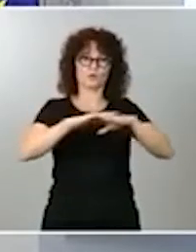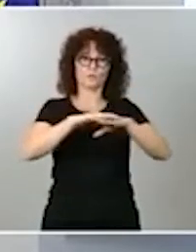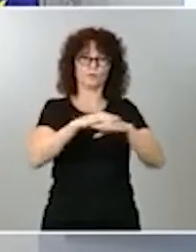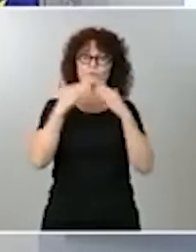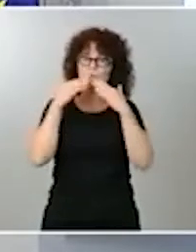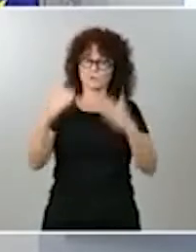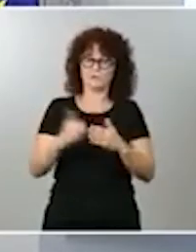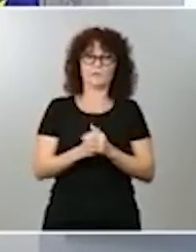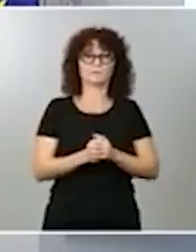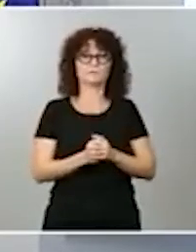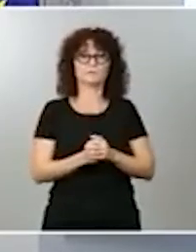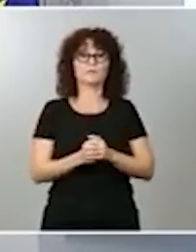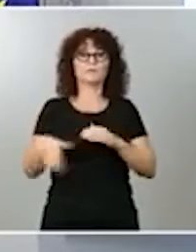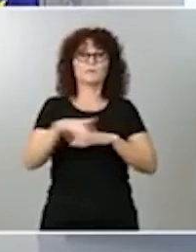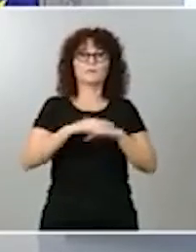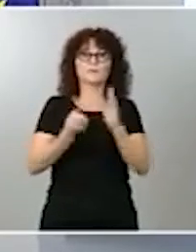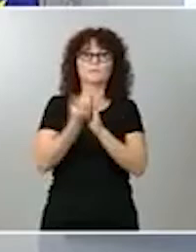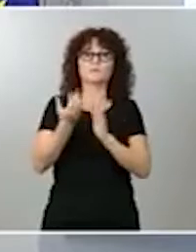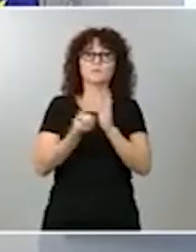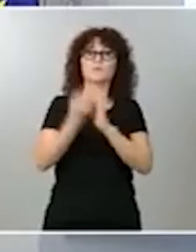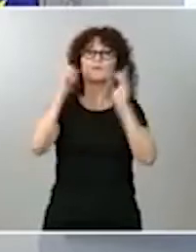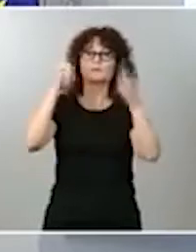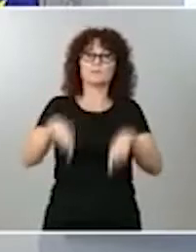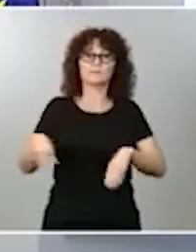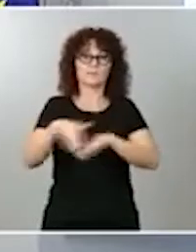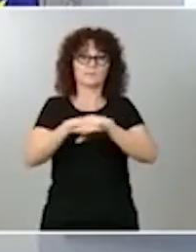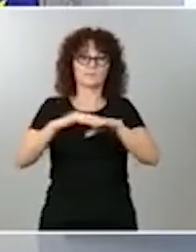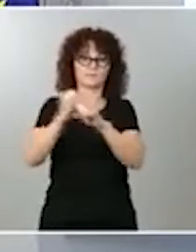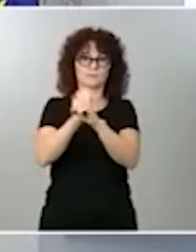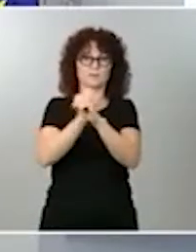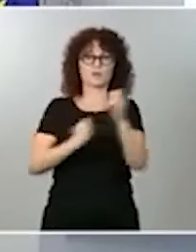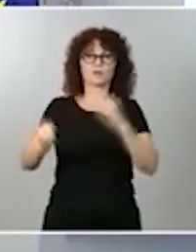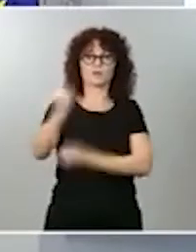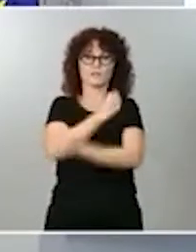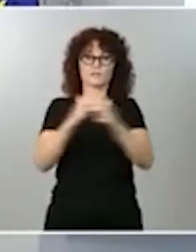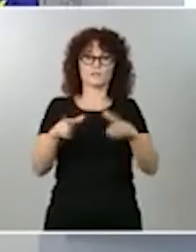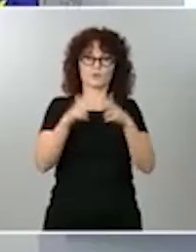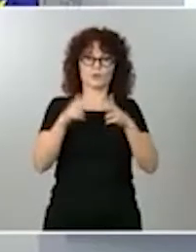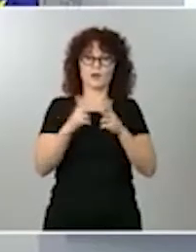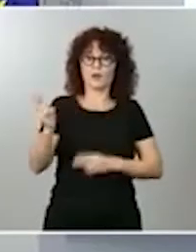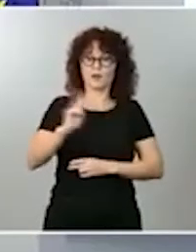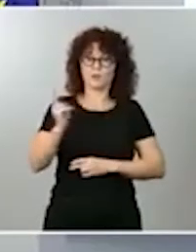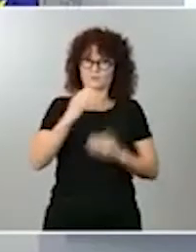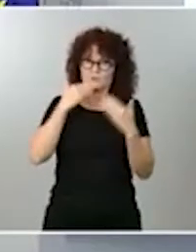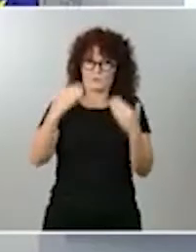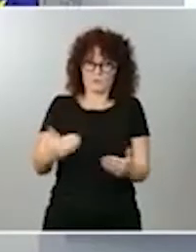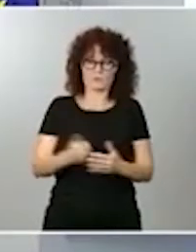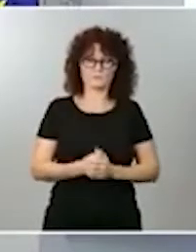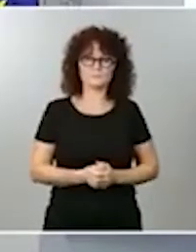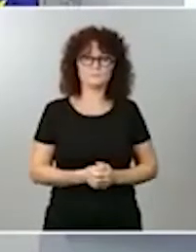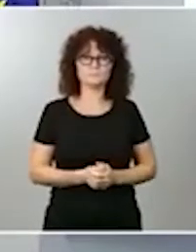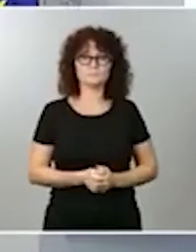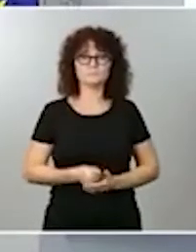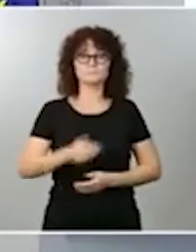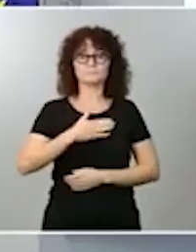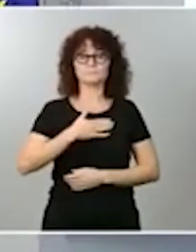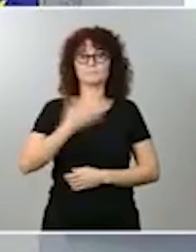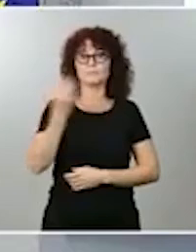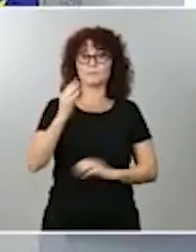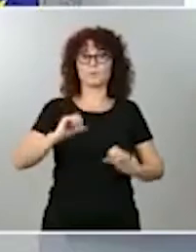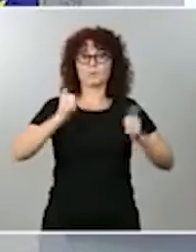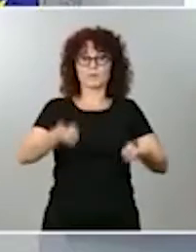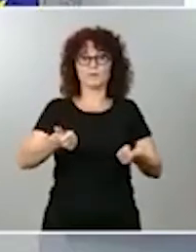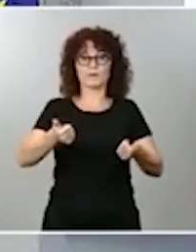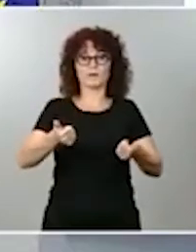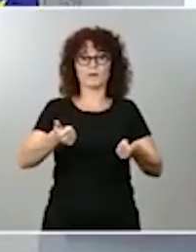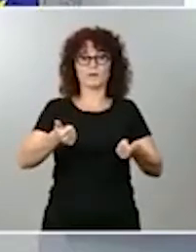ministra portavoz, a María Jesús, como a la ministra de Trabajo y Economía Social, a Yolanda. Desgraciadamente, tengo que empezar condenando un nuevo asesinato